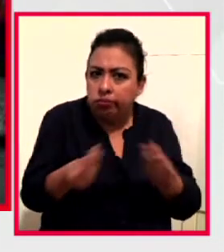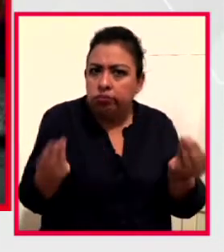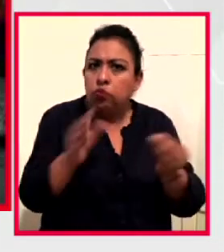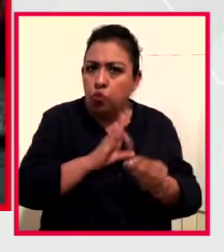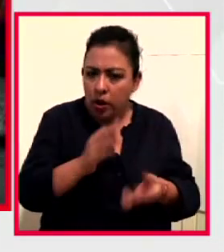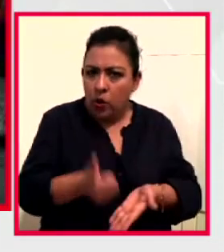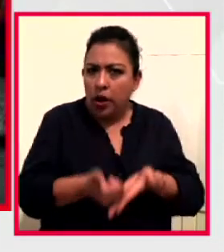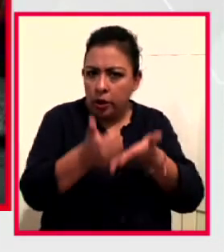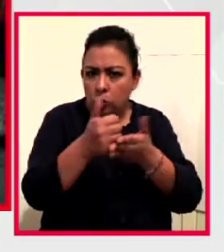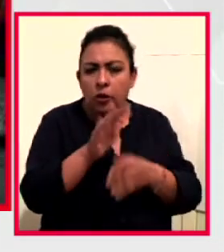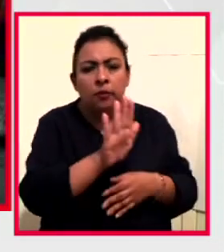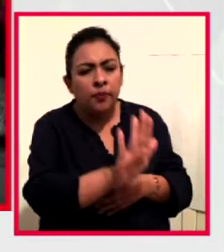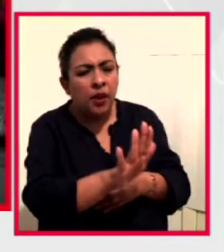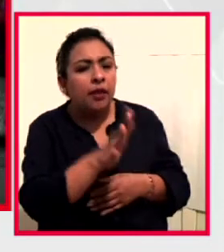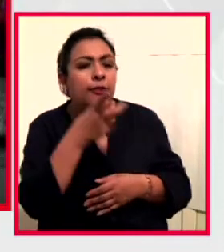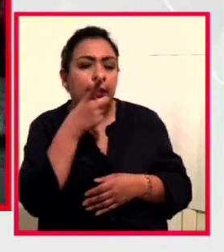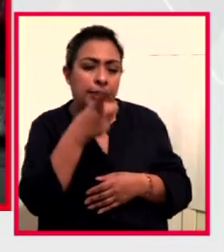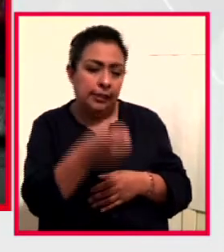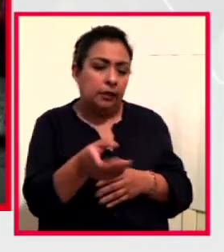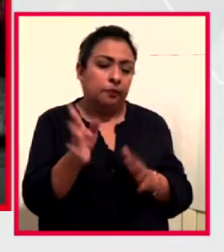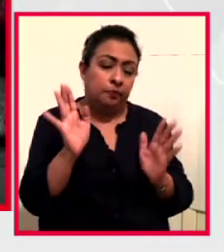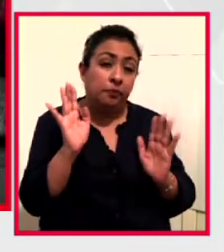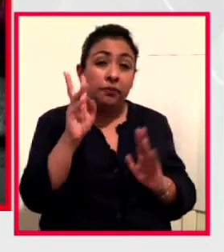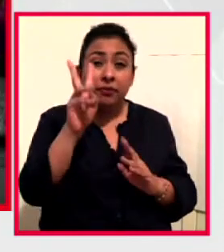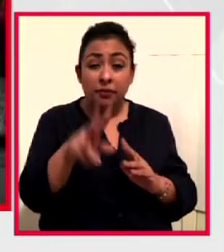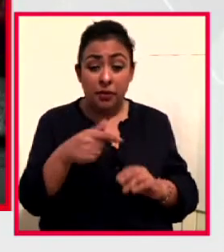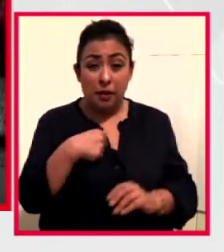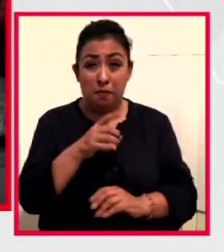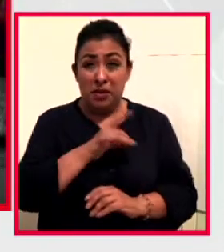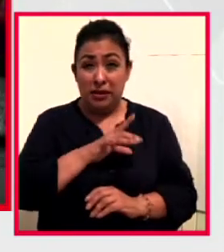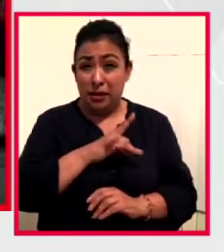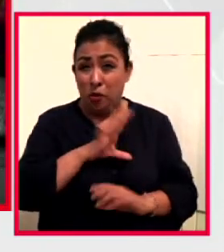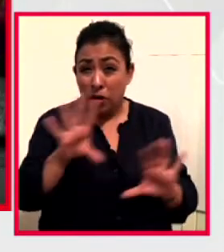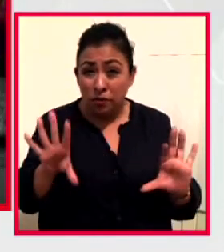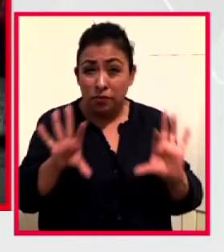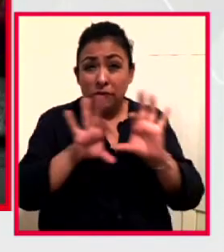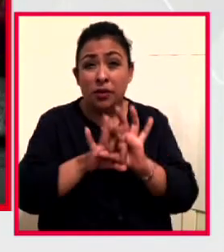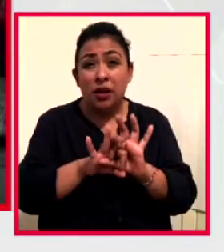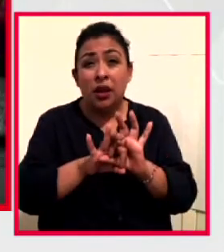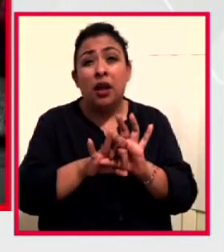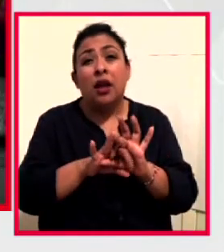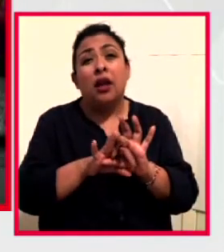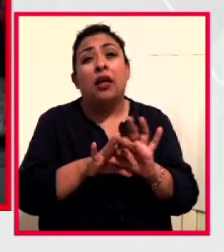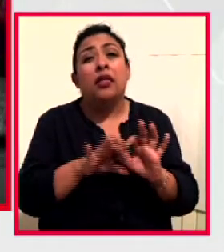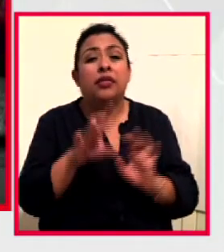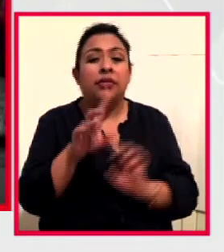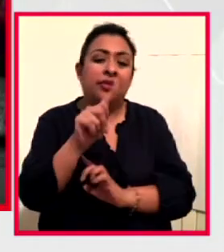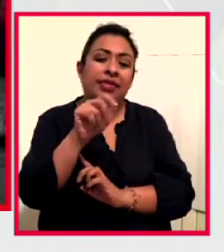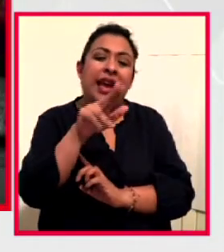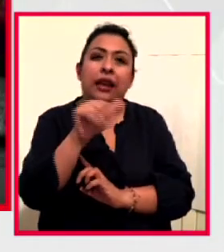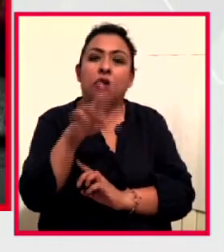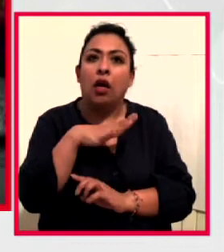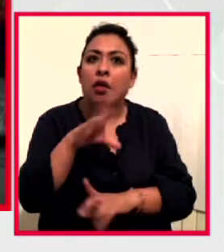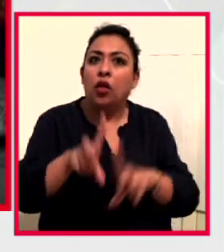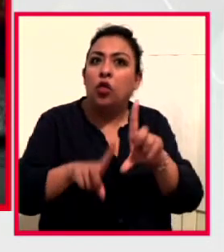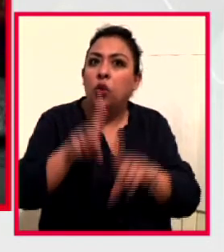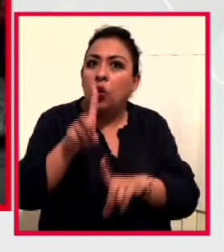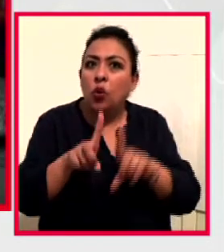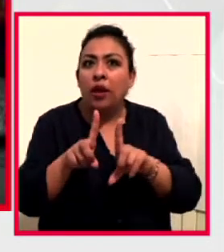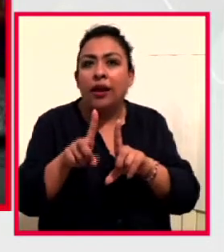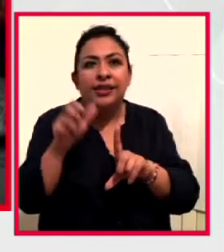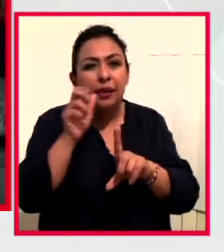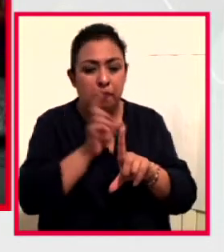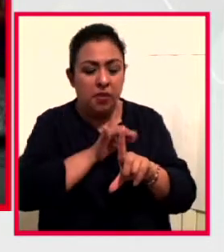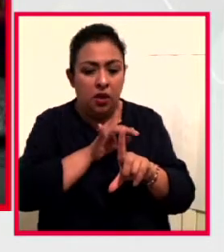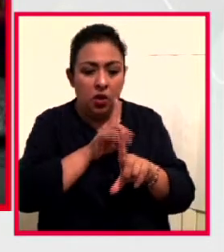Podríamos asegurar entonces que todos nuestros temores van de la mano de Tánatos hacia esta incertidumbre, y más en un momento, como